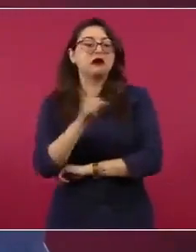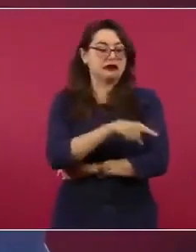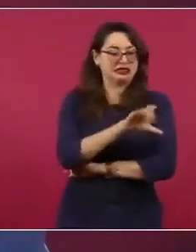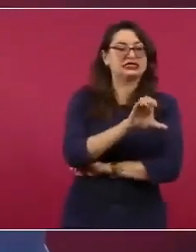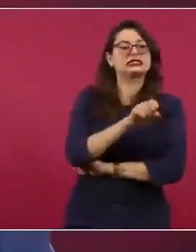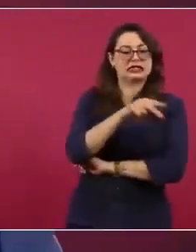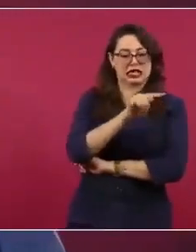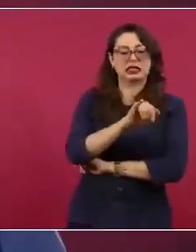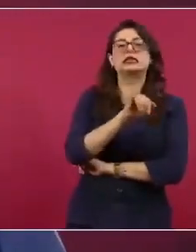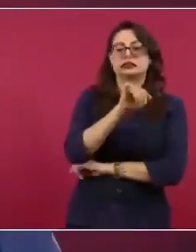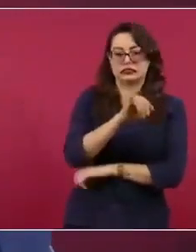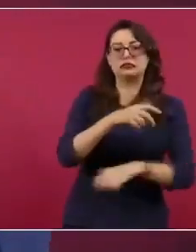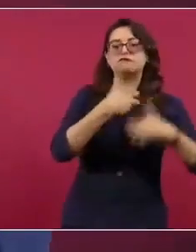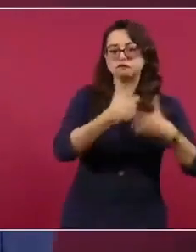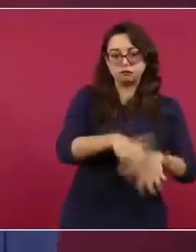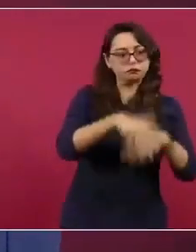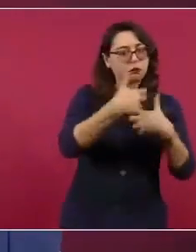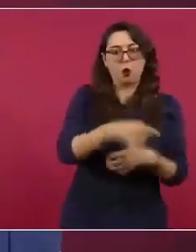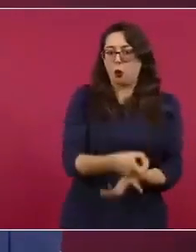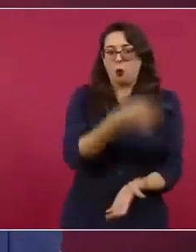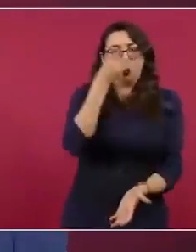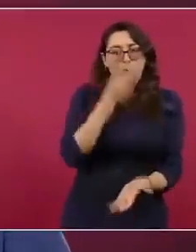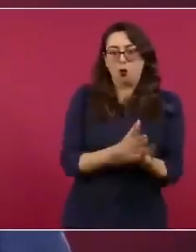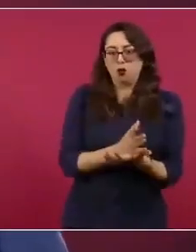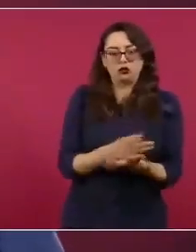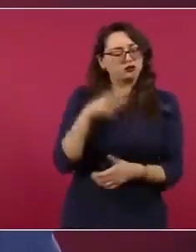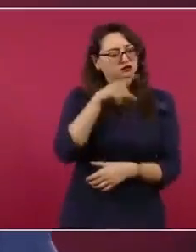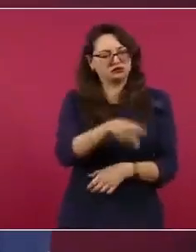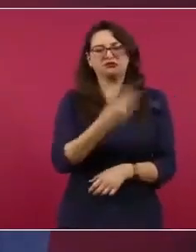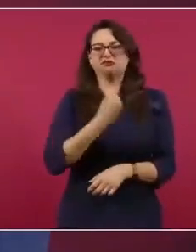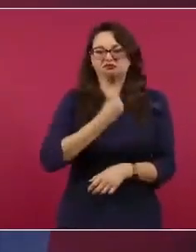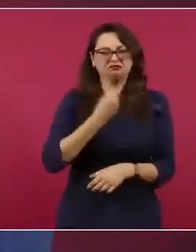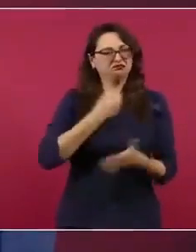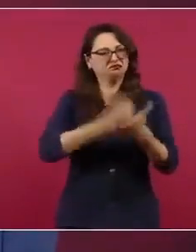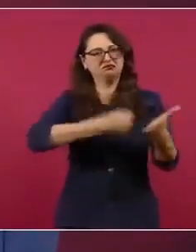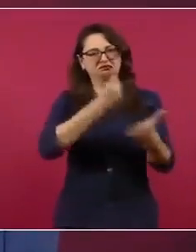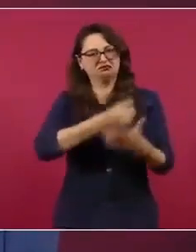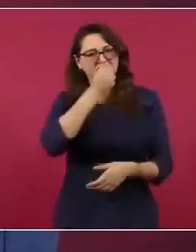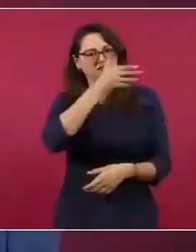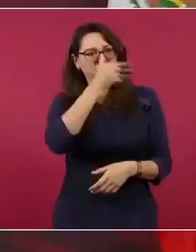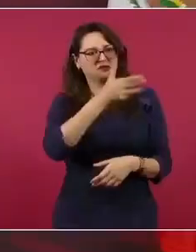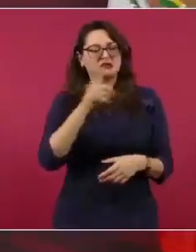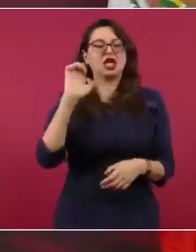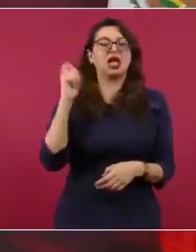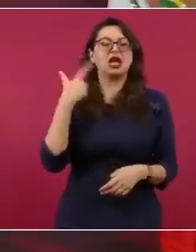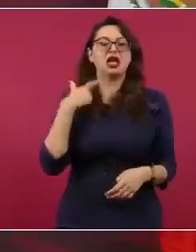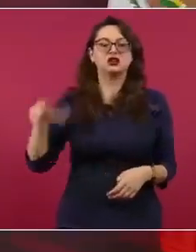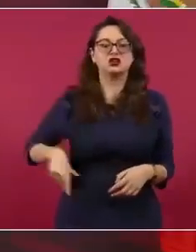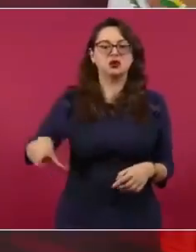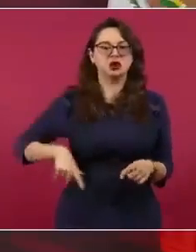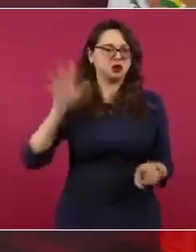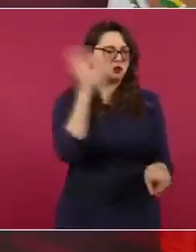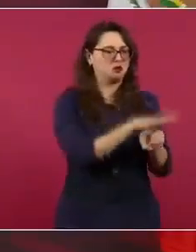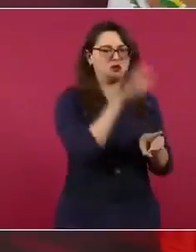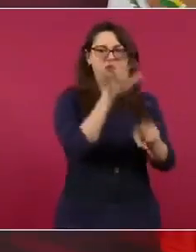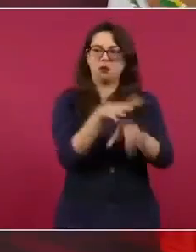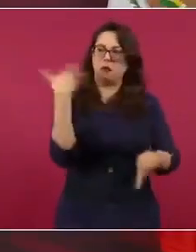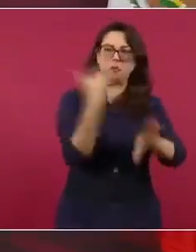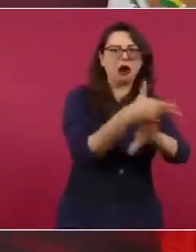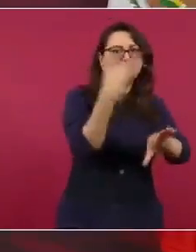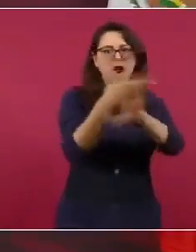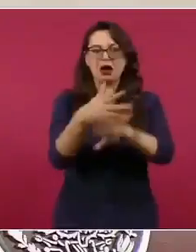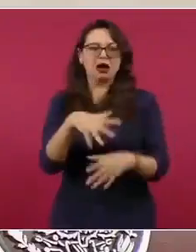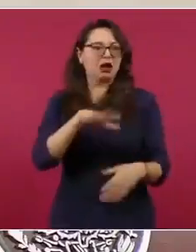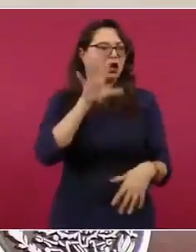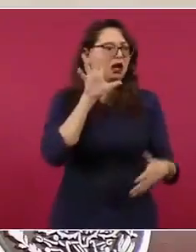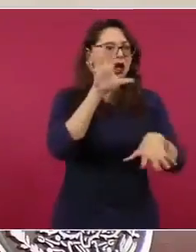y eran los que recibían los garrotazos y los que iban a la cárcel. Entonces, por eso les tenemos que tener